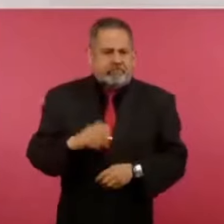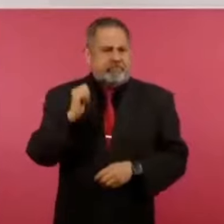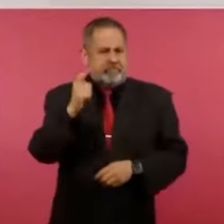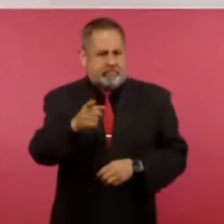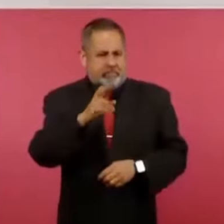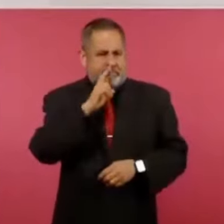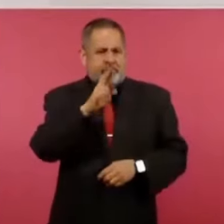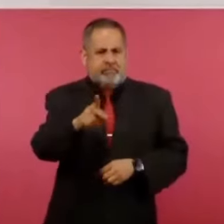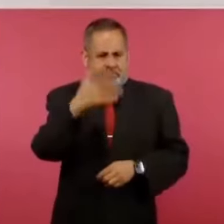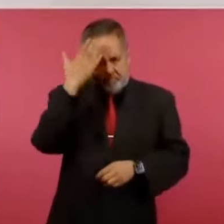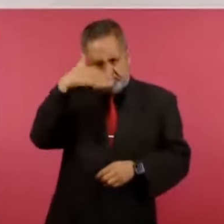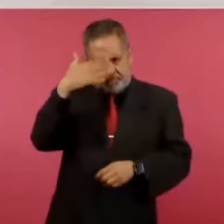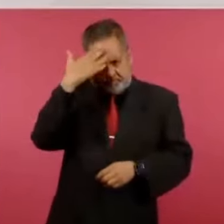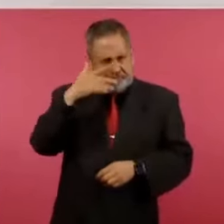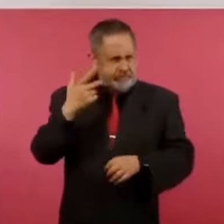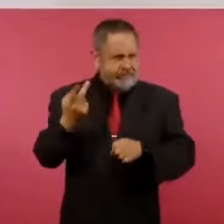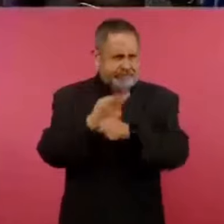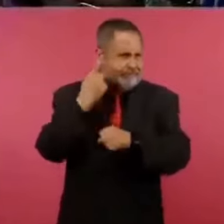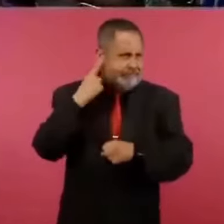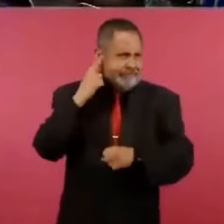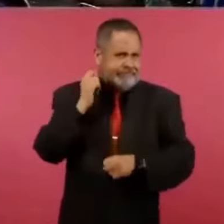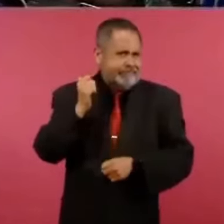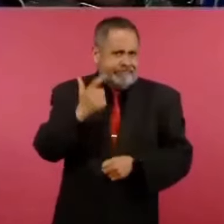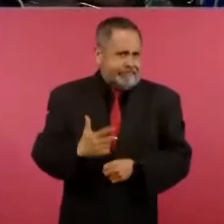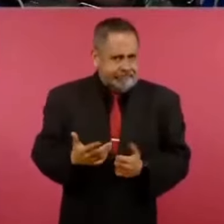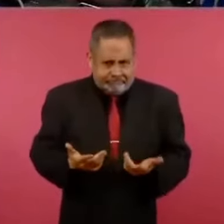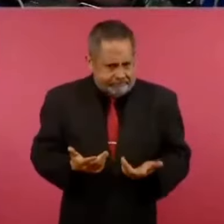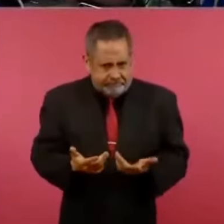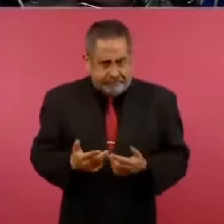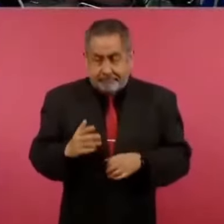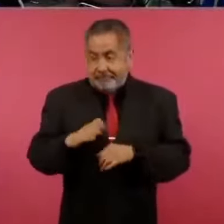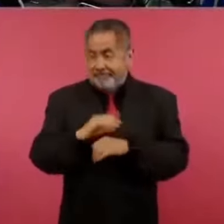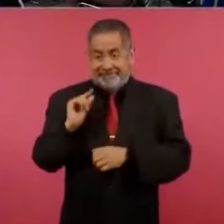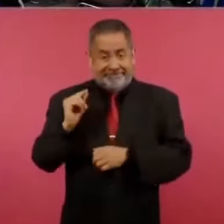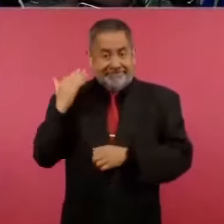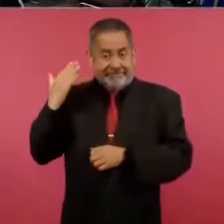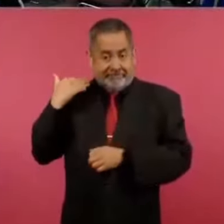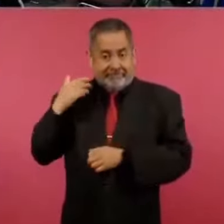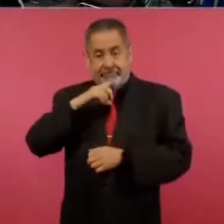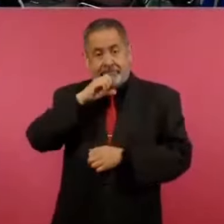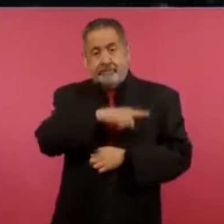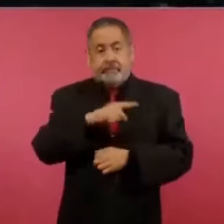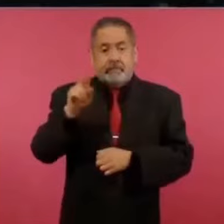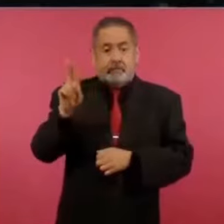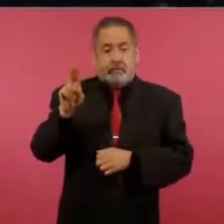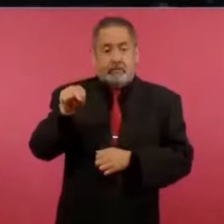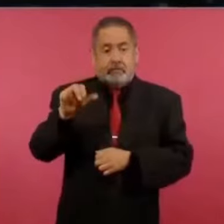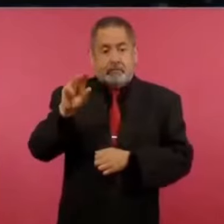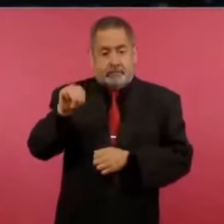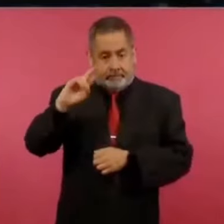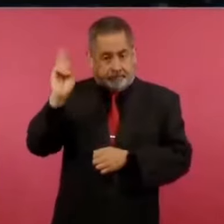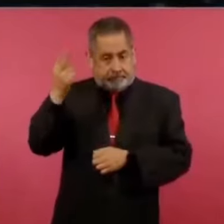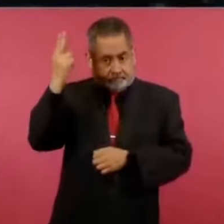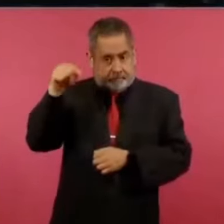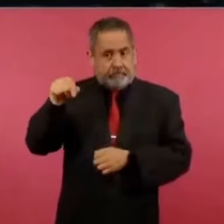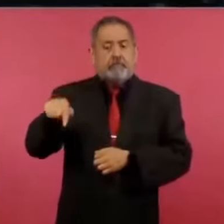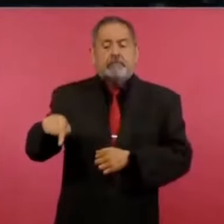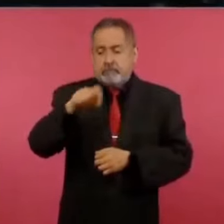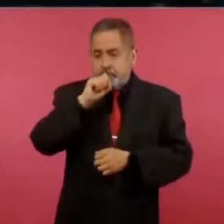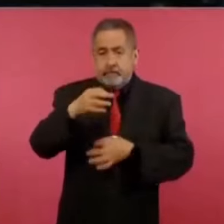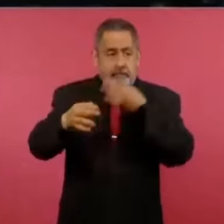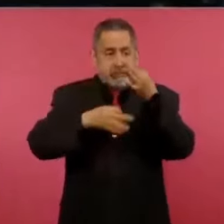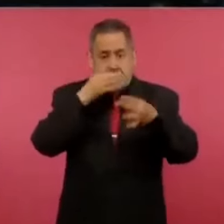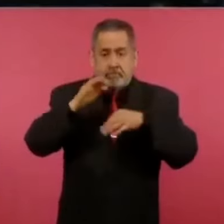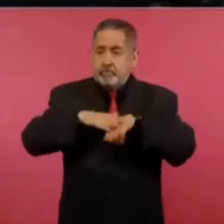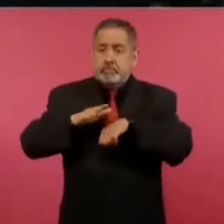sobre este tema, sobre todo también porque, por ejemplo, hace unos días también la UNAM emitió un aviso para que